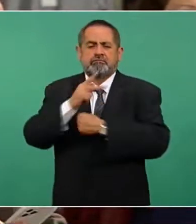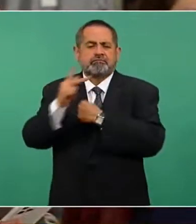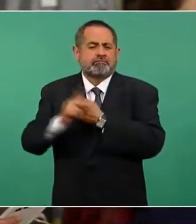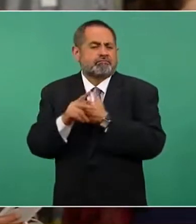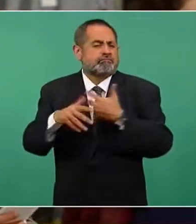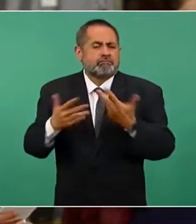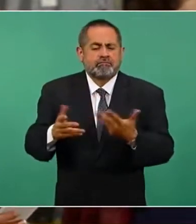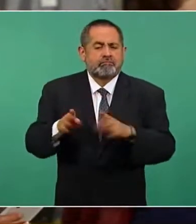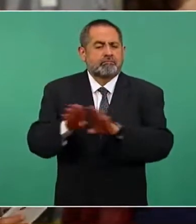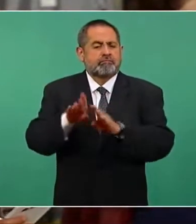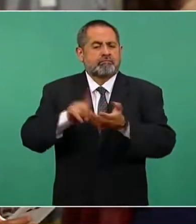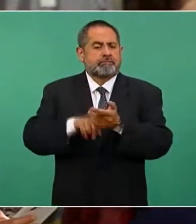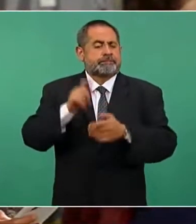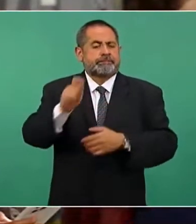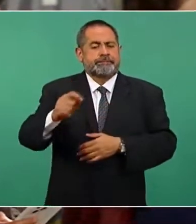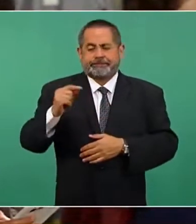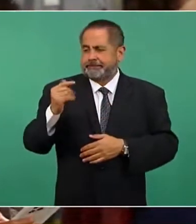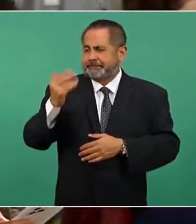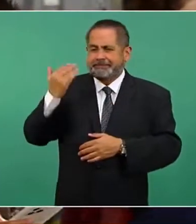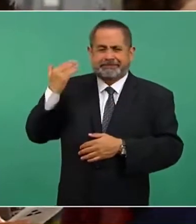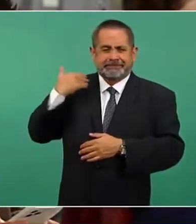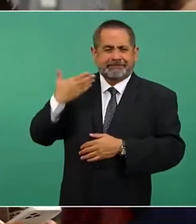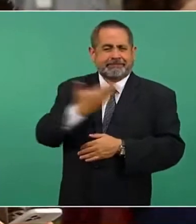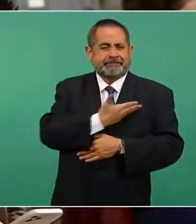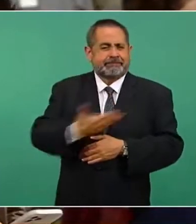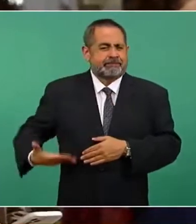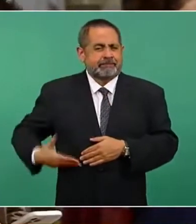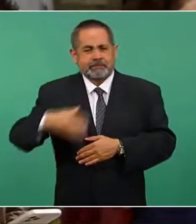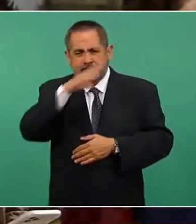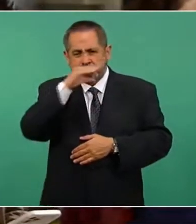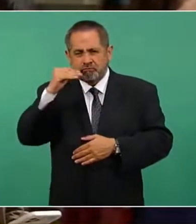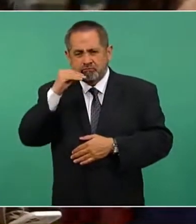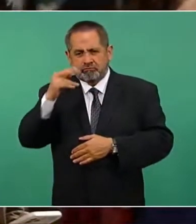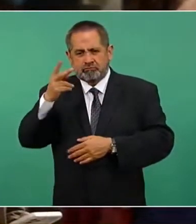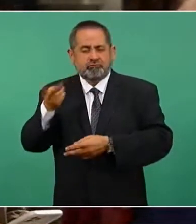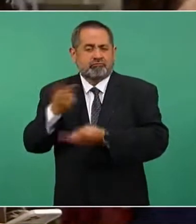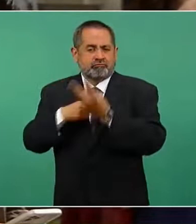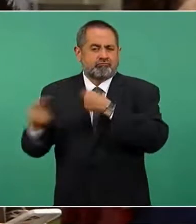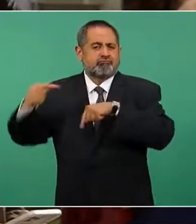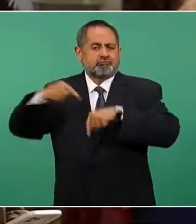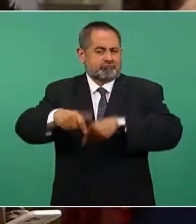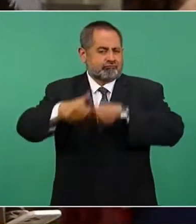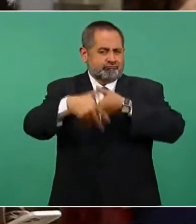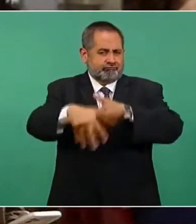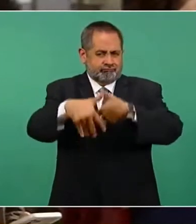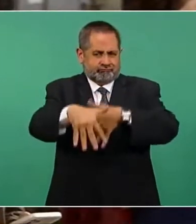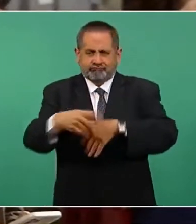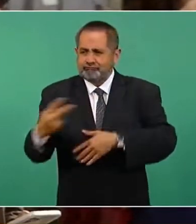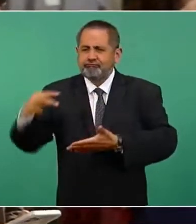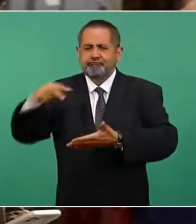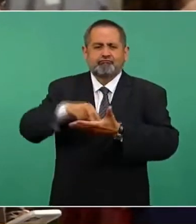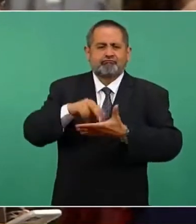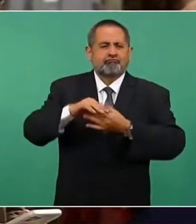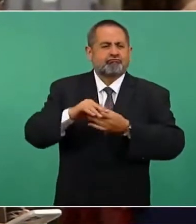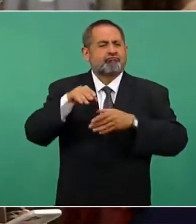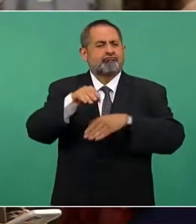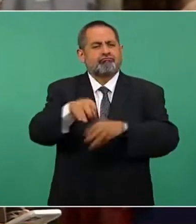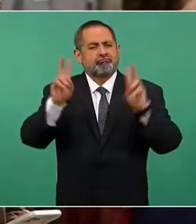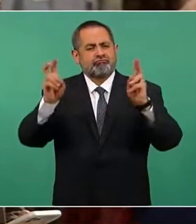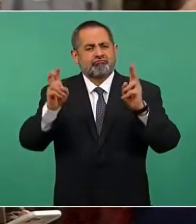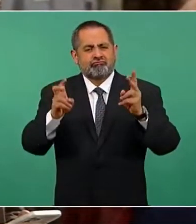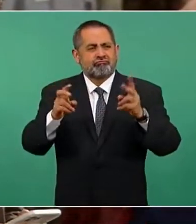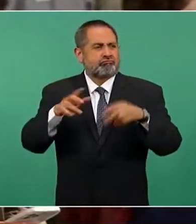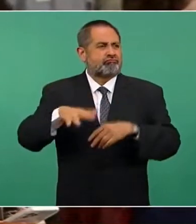sobre las declaraciones del presidente de Cuba en la invitación en el desfile que se referían al bloqueo y su